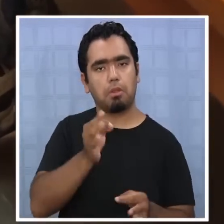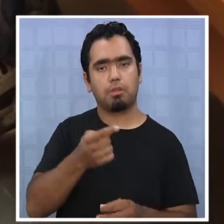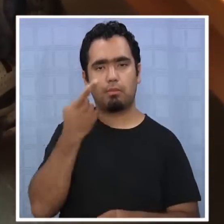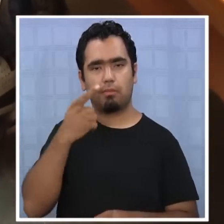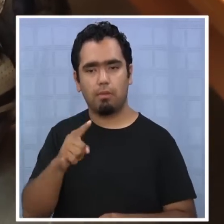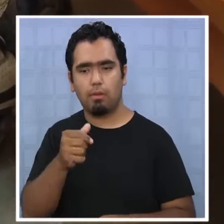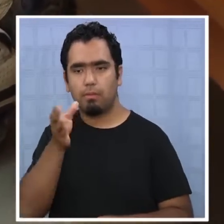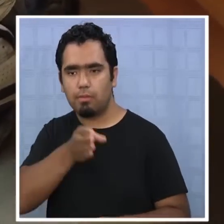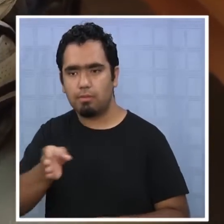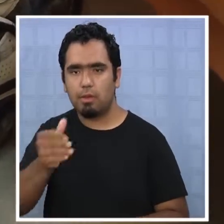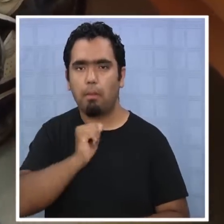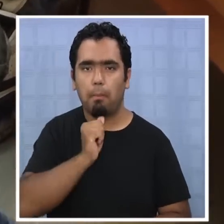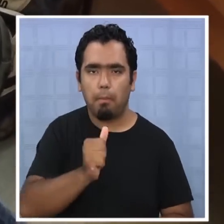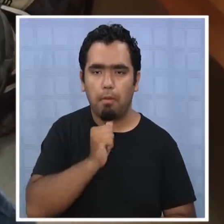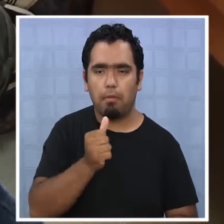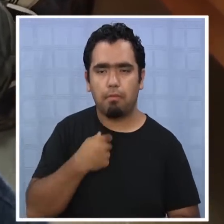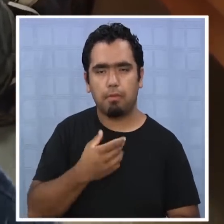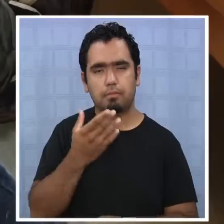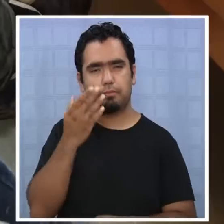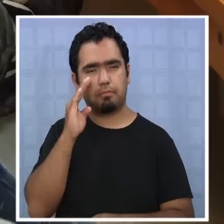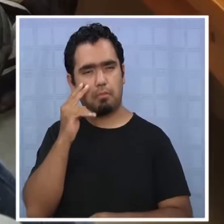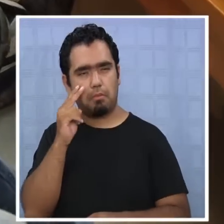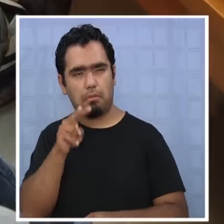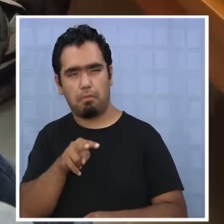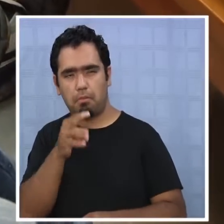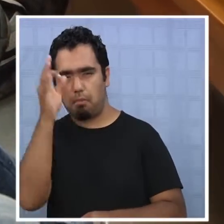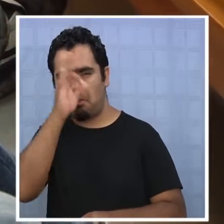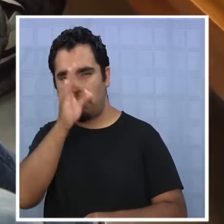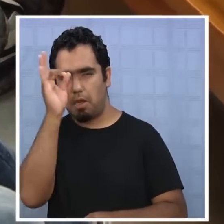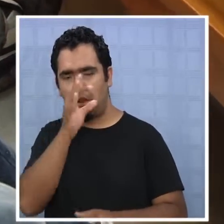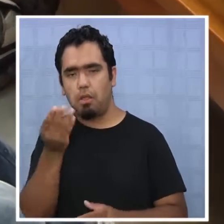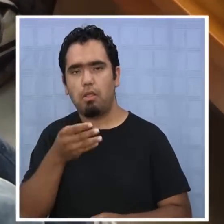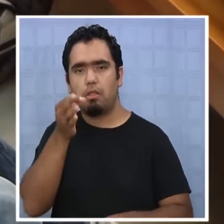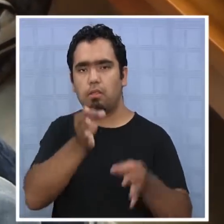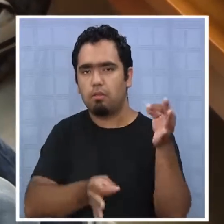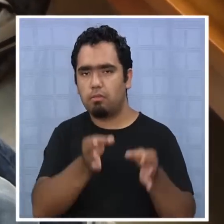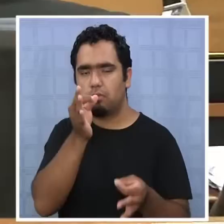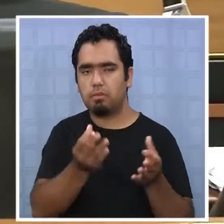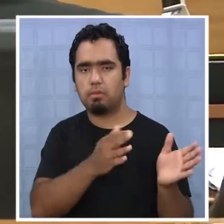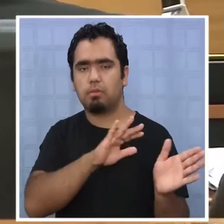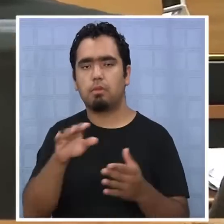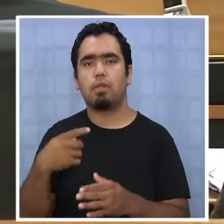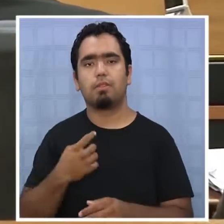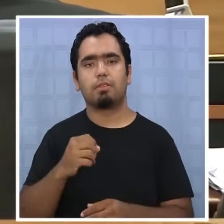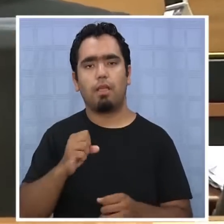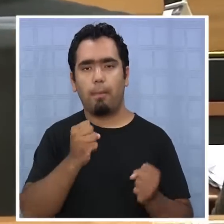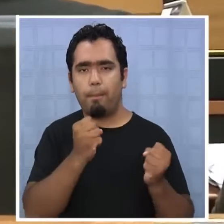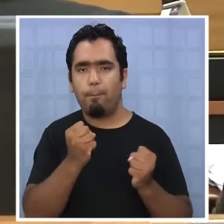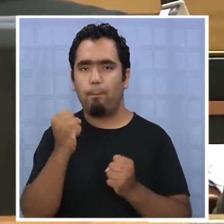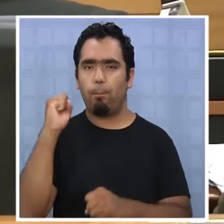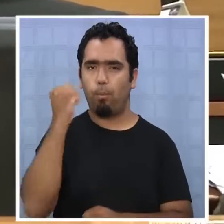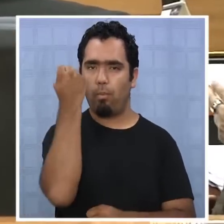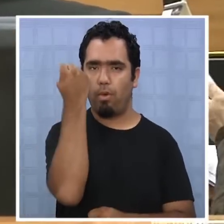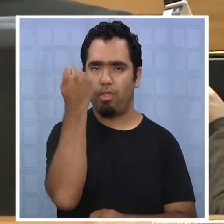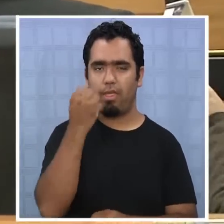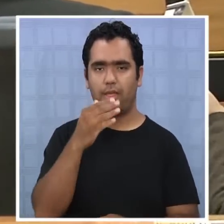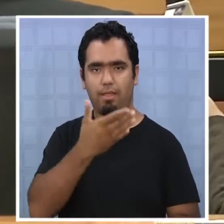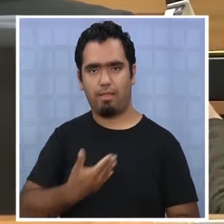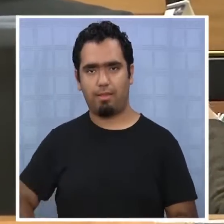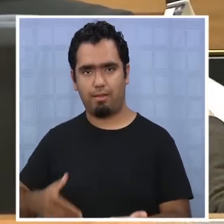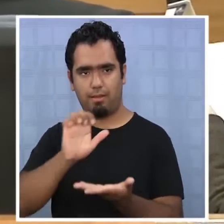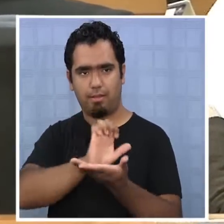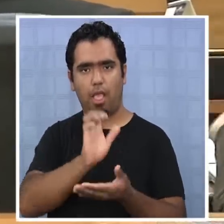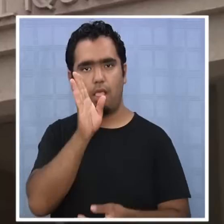tienen una mala percepción del sistema penal. Sin duda una deuda pendiente de un poder del Estado que debe estar al